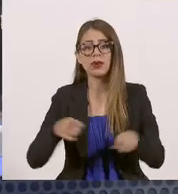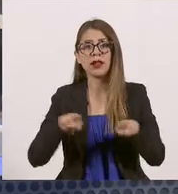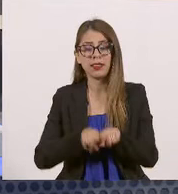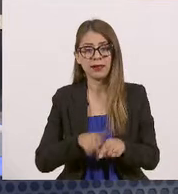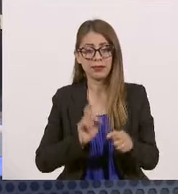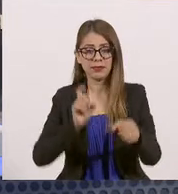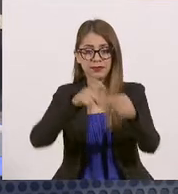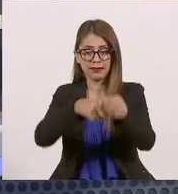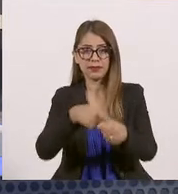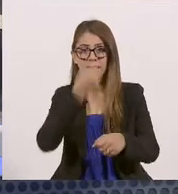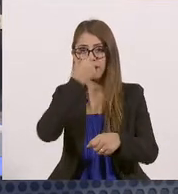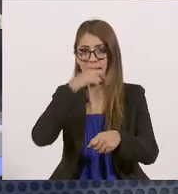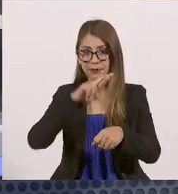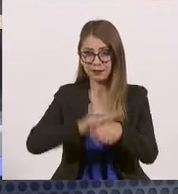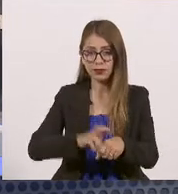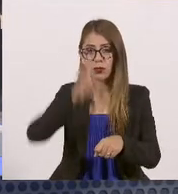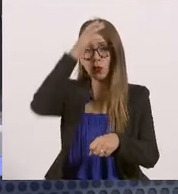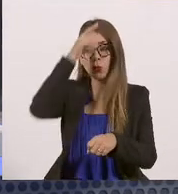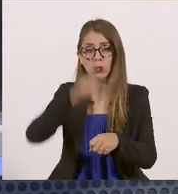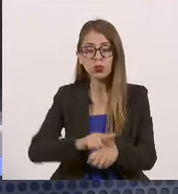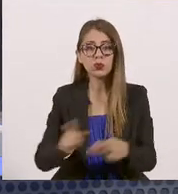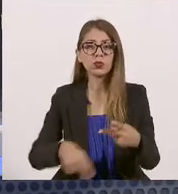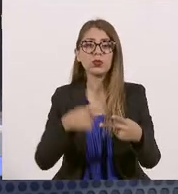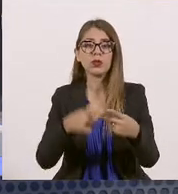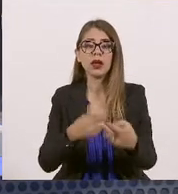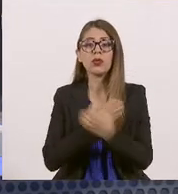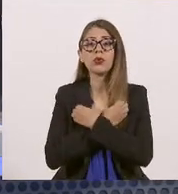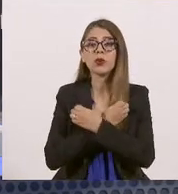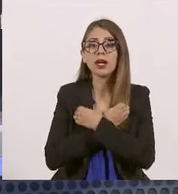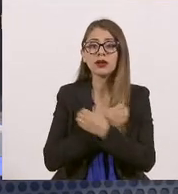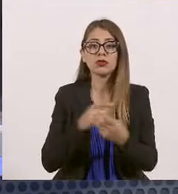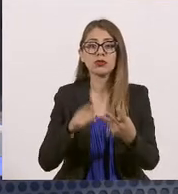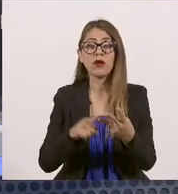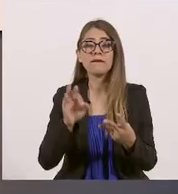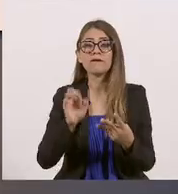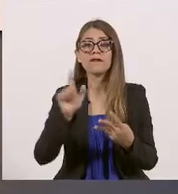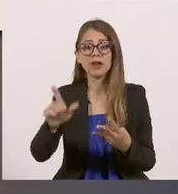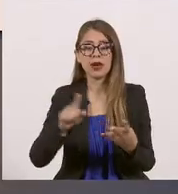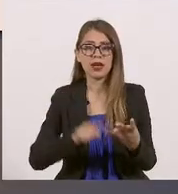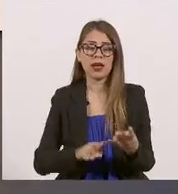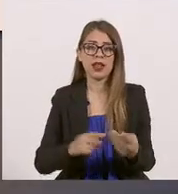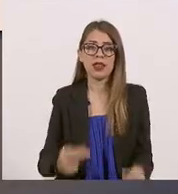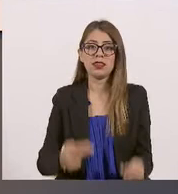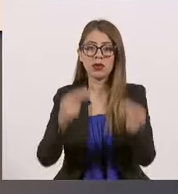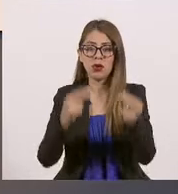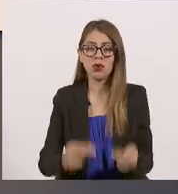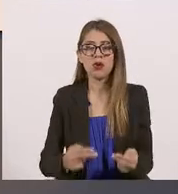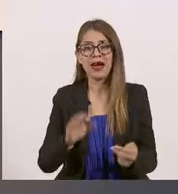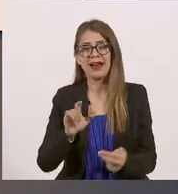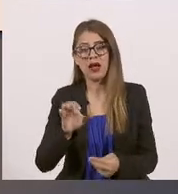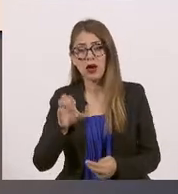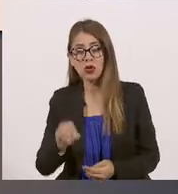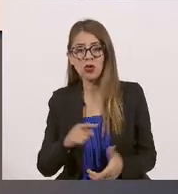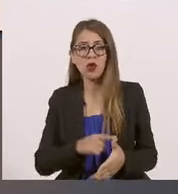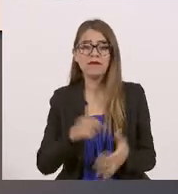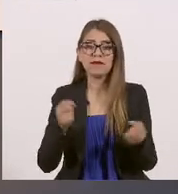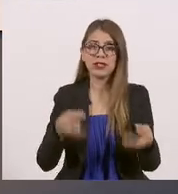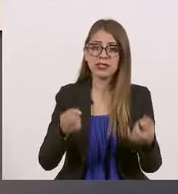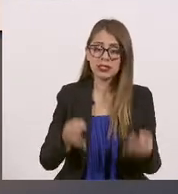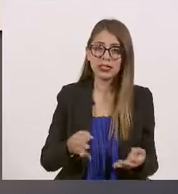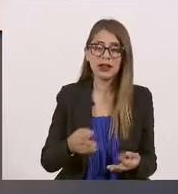Secretaría de Cultura, la Secretaría de Educación, la FIL, la Universidad, la Cámara de Comercio, la Oficina de Visitantes y Convenciones también,